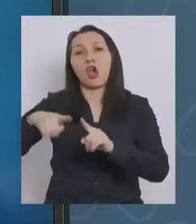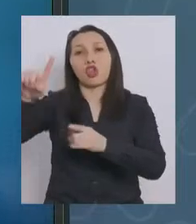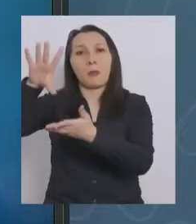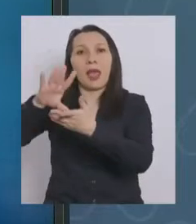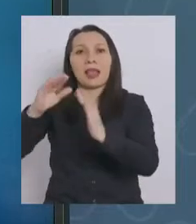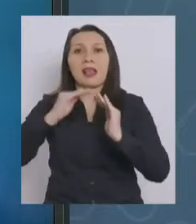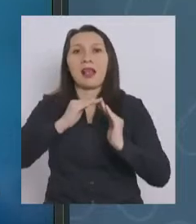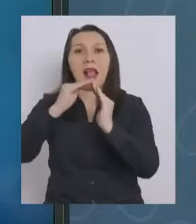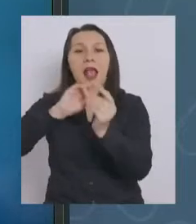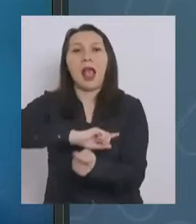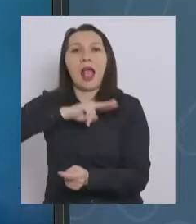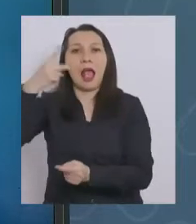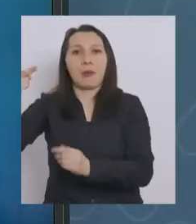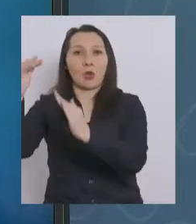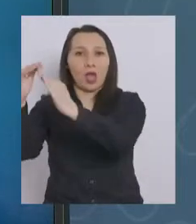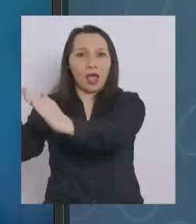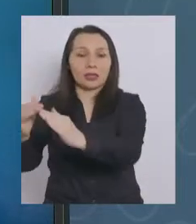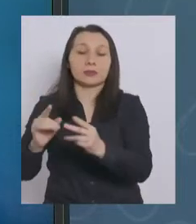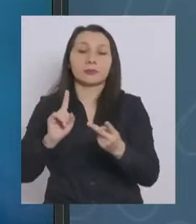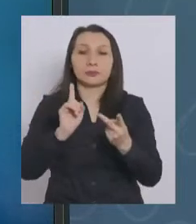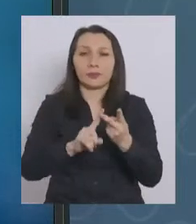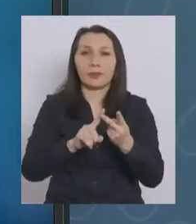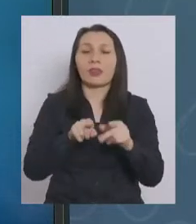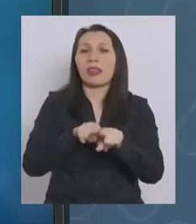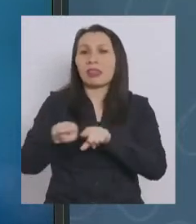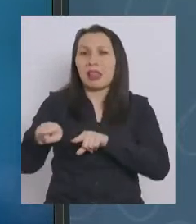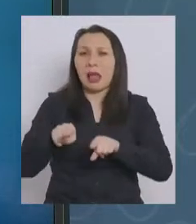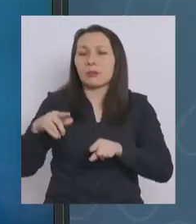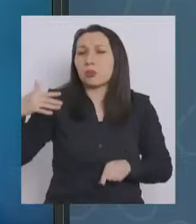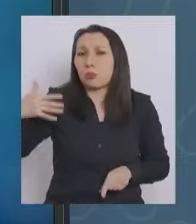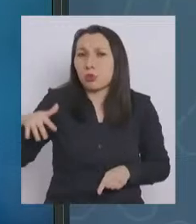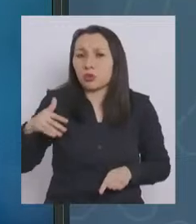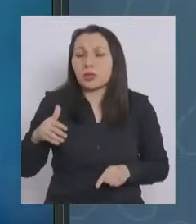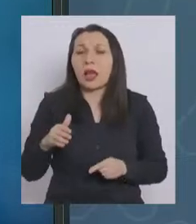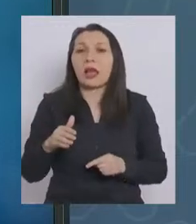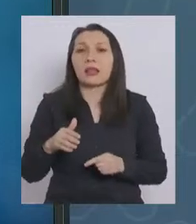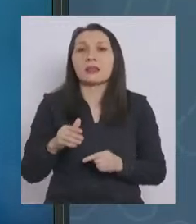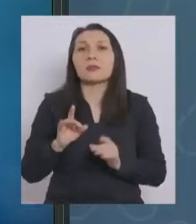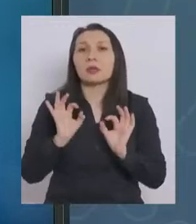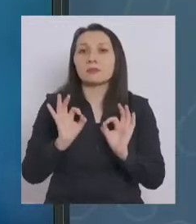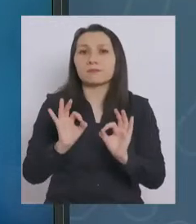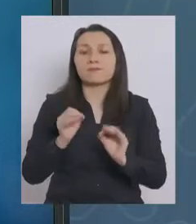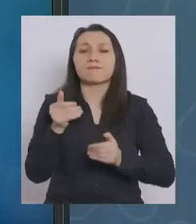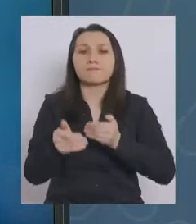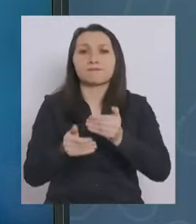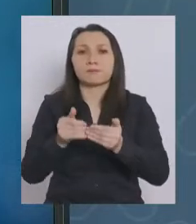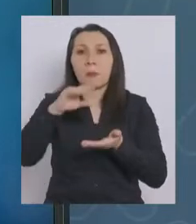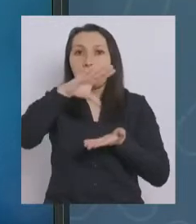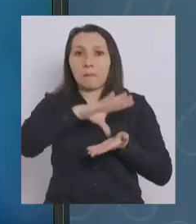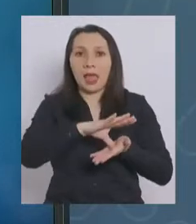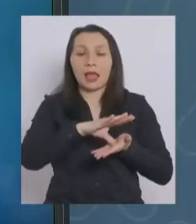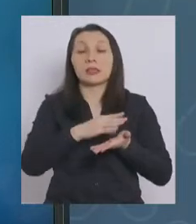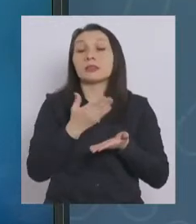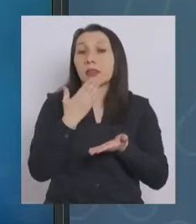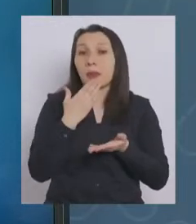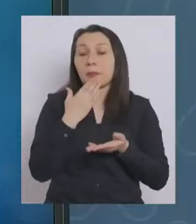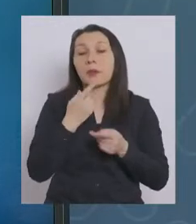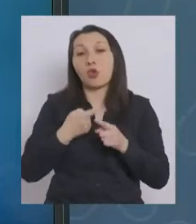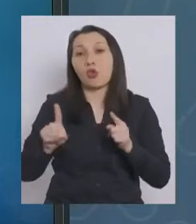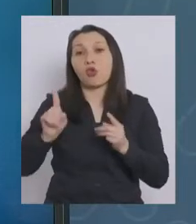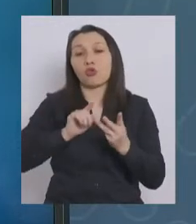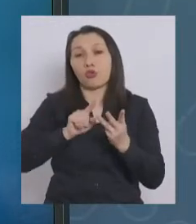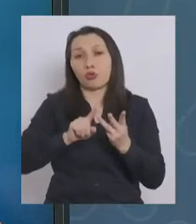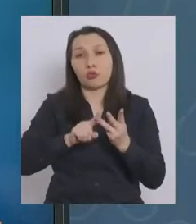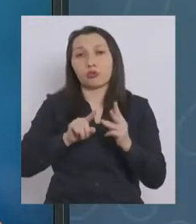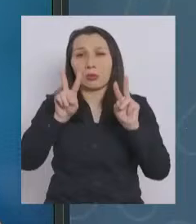exterior, aquellos que van a realizar una gestión que es fundamental para la adecuada marcha de nuestro país, también aquellos que van